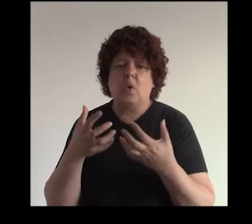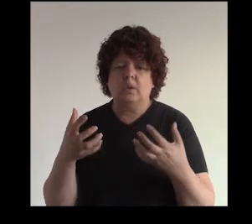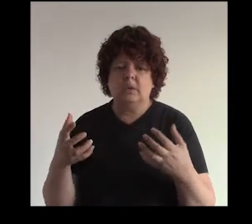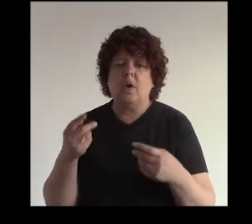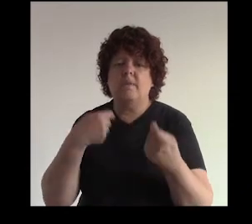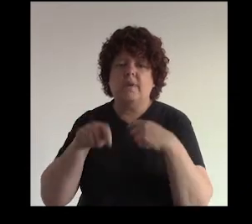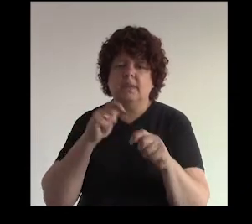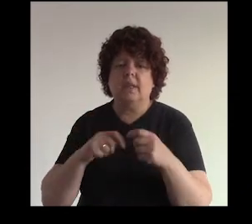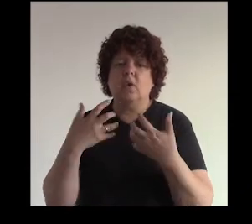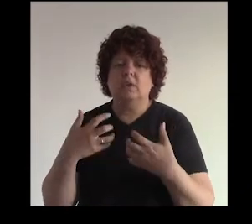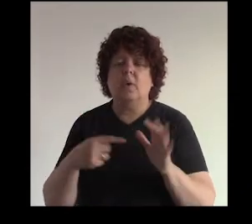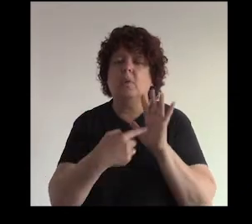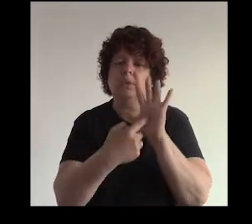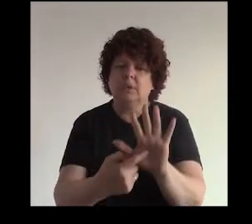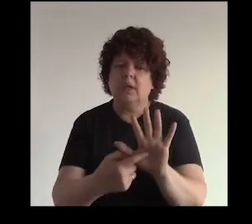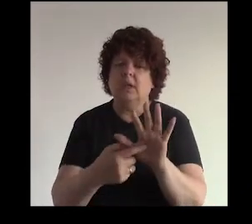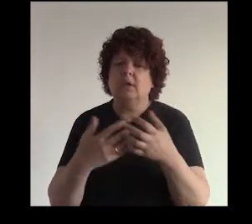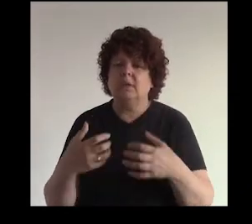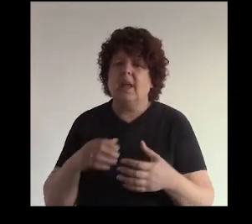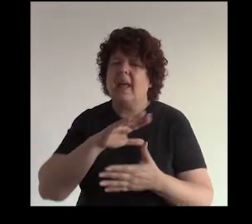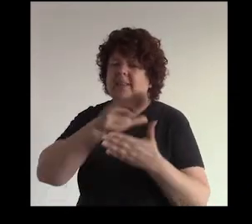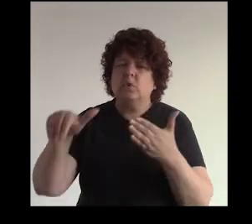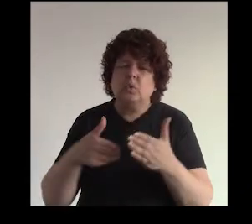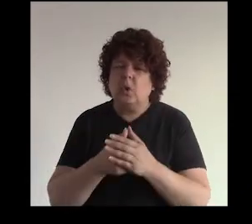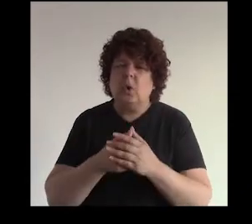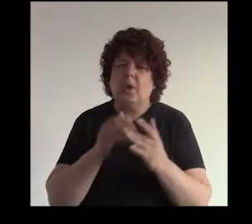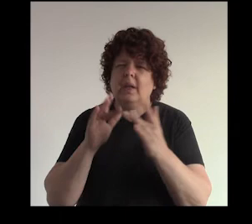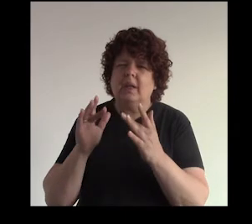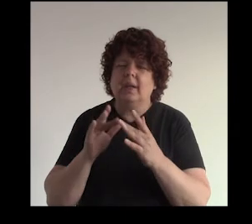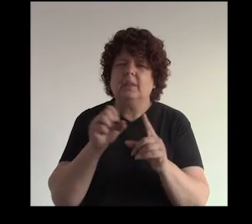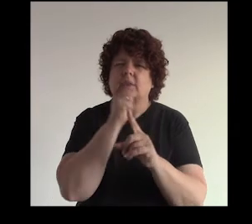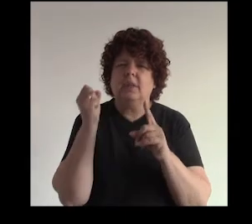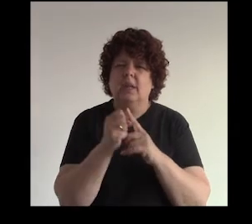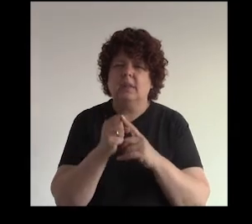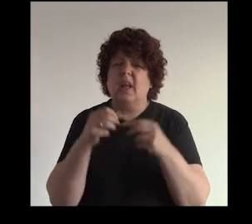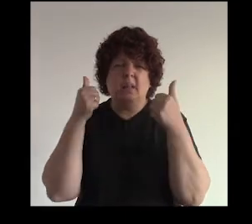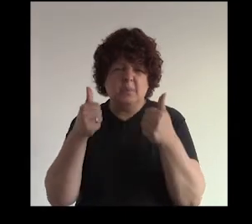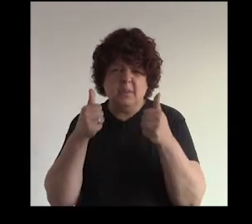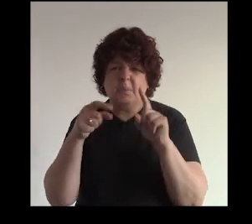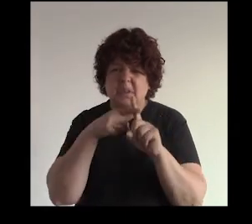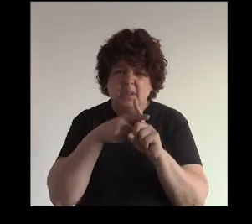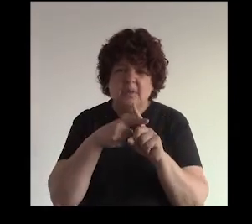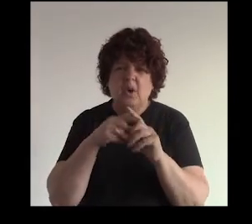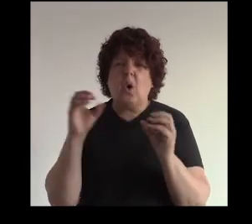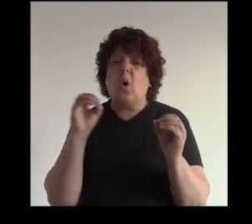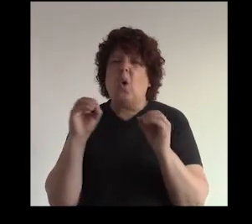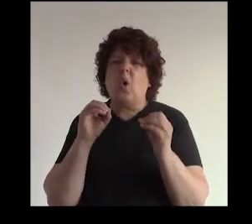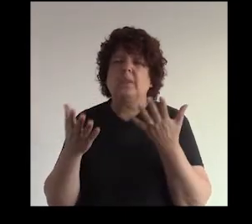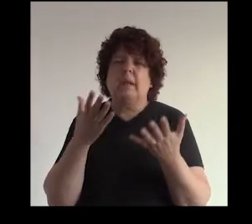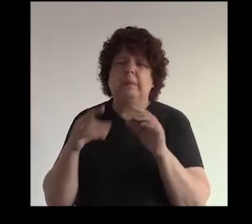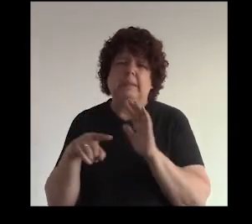producto o vender mi producto o mostrar mi producto en todas las redes sociales ¿es beneficioso o puede ser también en su momento